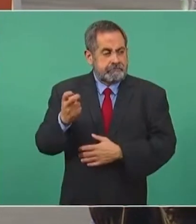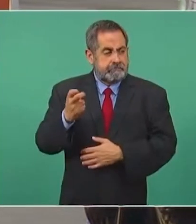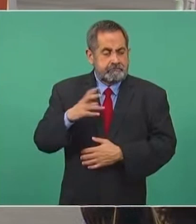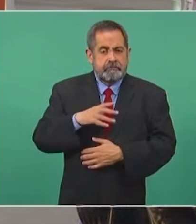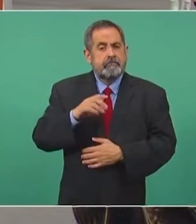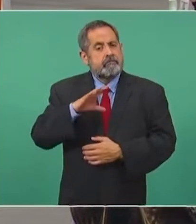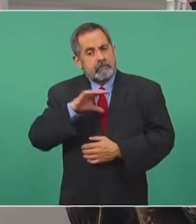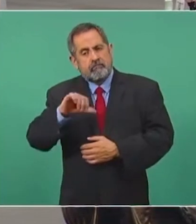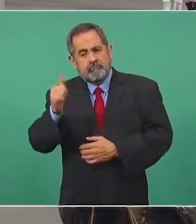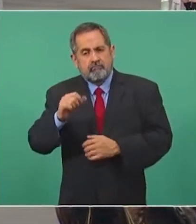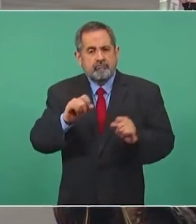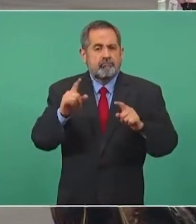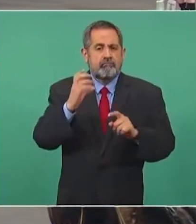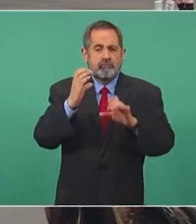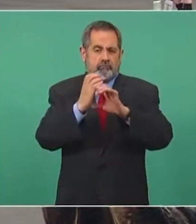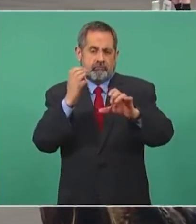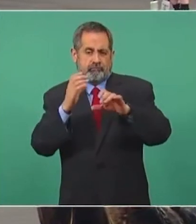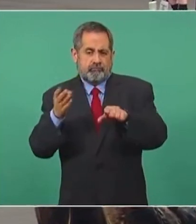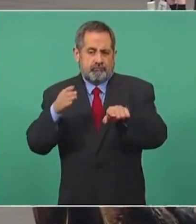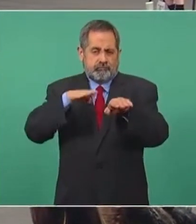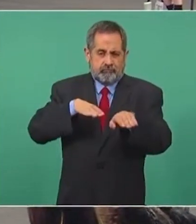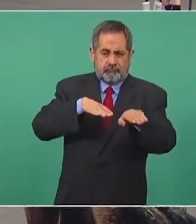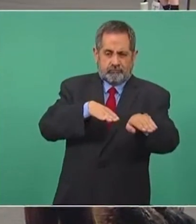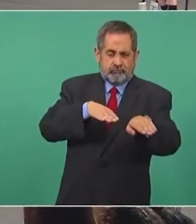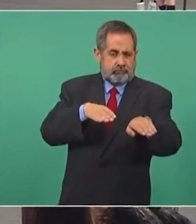donde son dos cajas, antes.